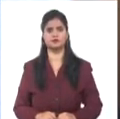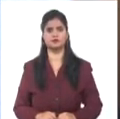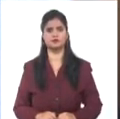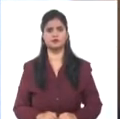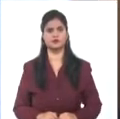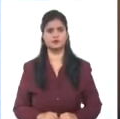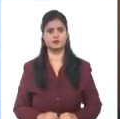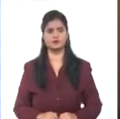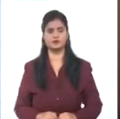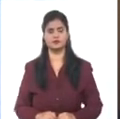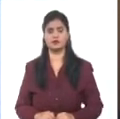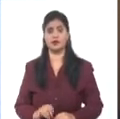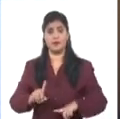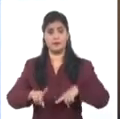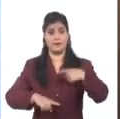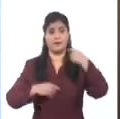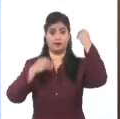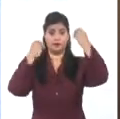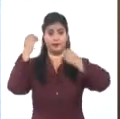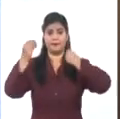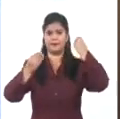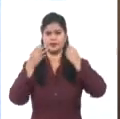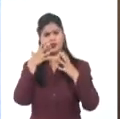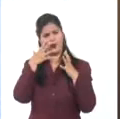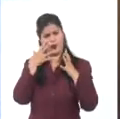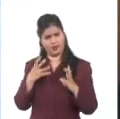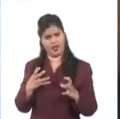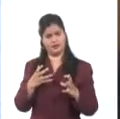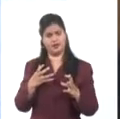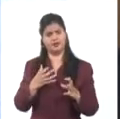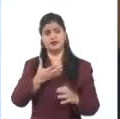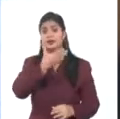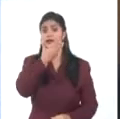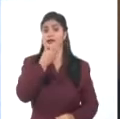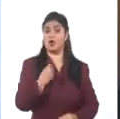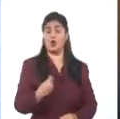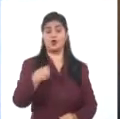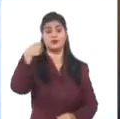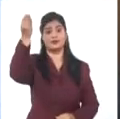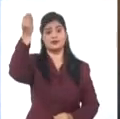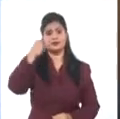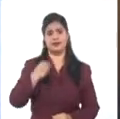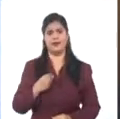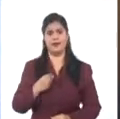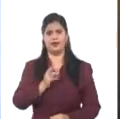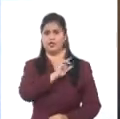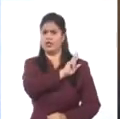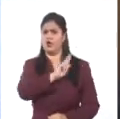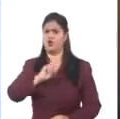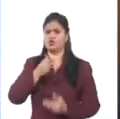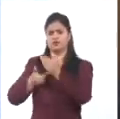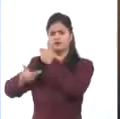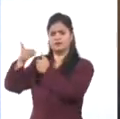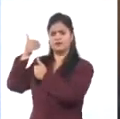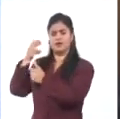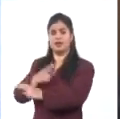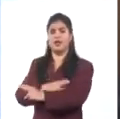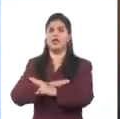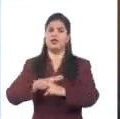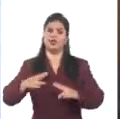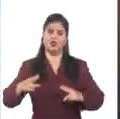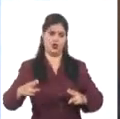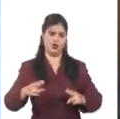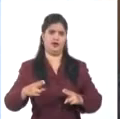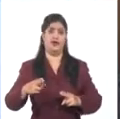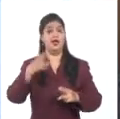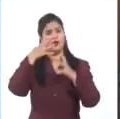Y creo que es importante para estas generaciones que conozcan el papel que desempeñan en lograr una total